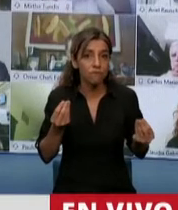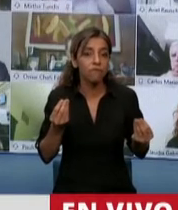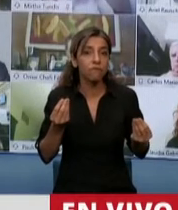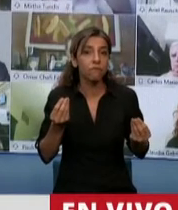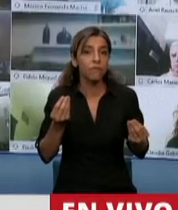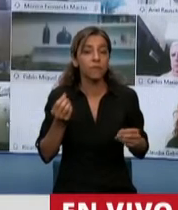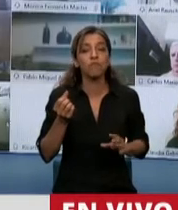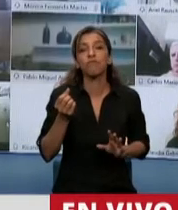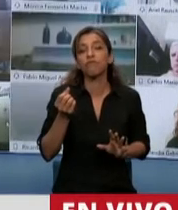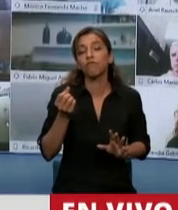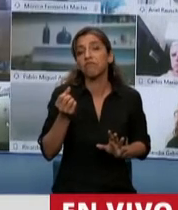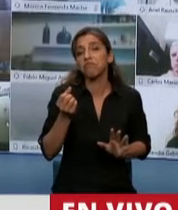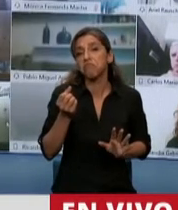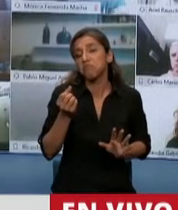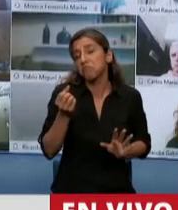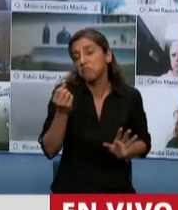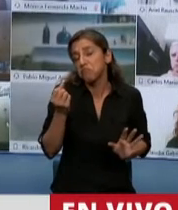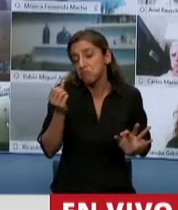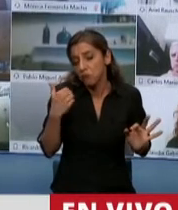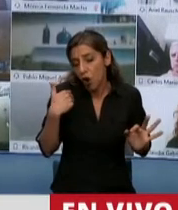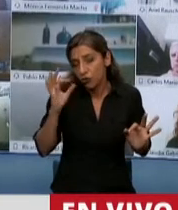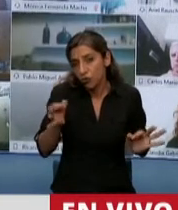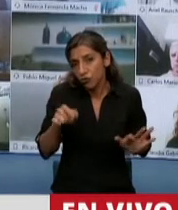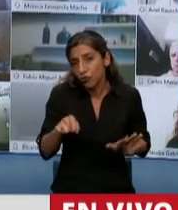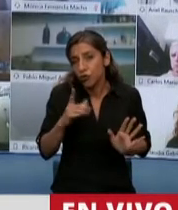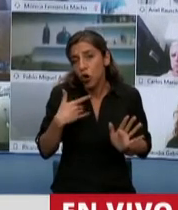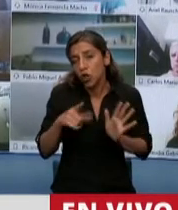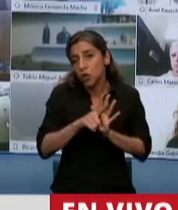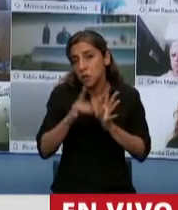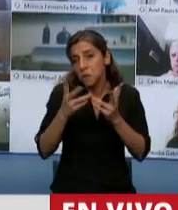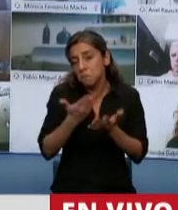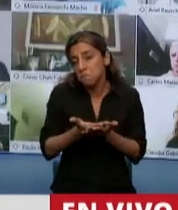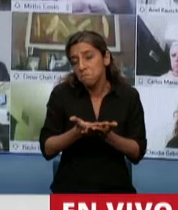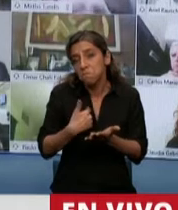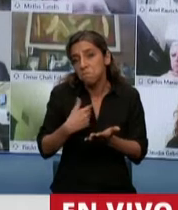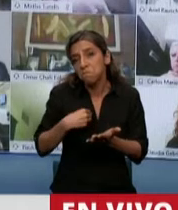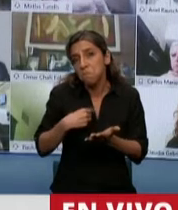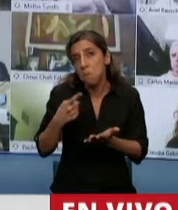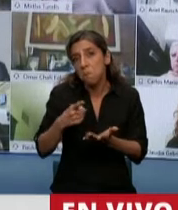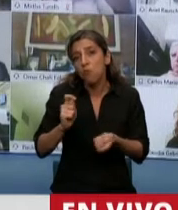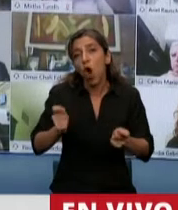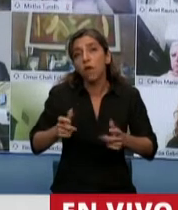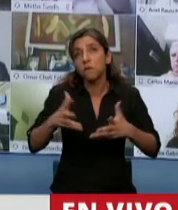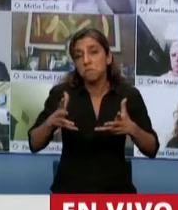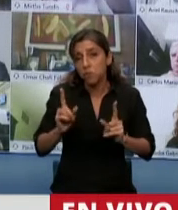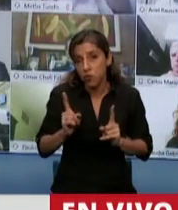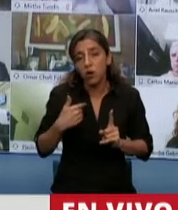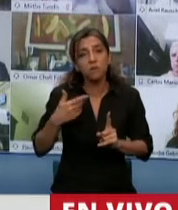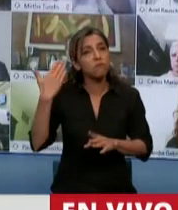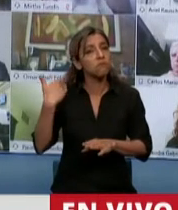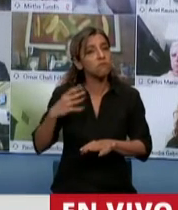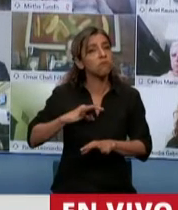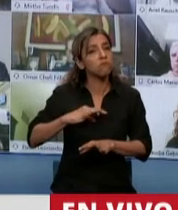afecte el desarrollo pesquero en la Argentina. Digo, si uno evalúa desde el año 2003 al año 2015